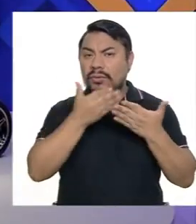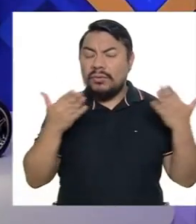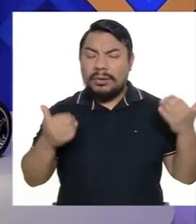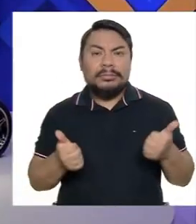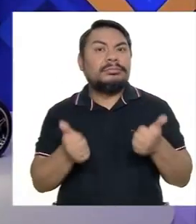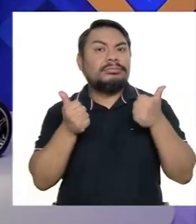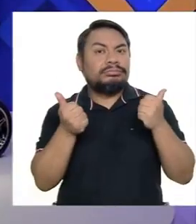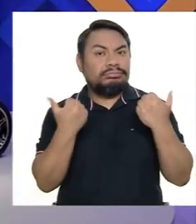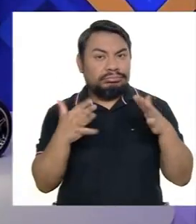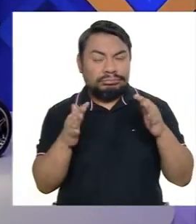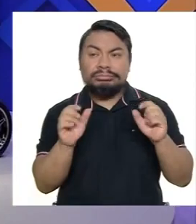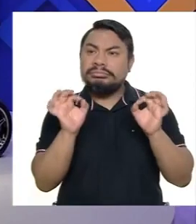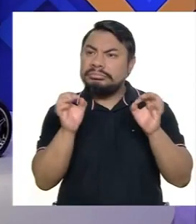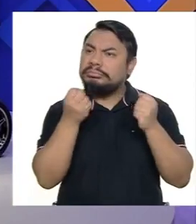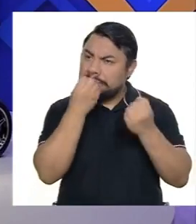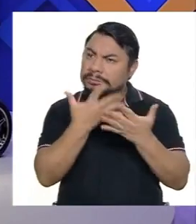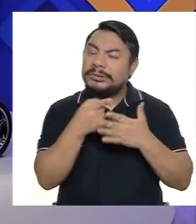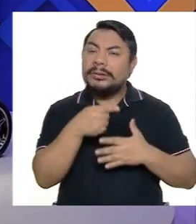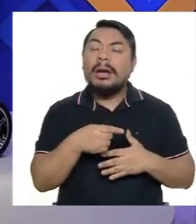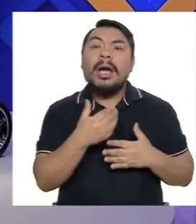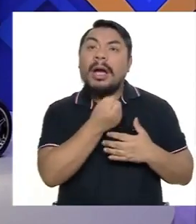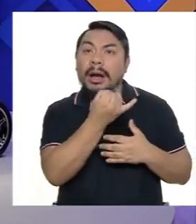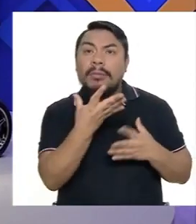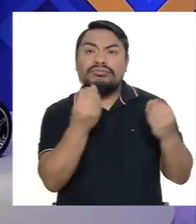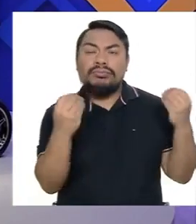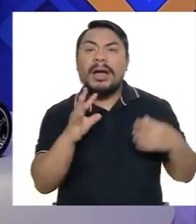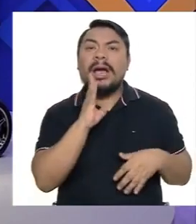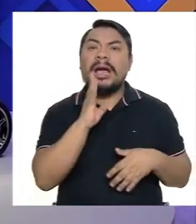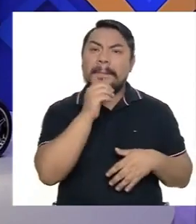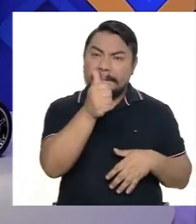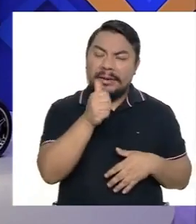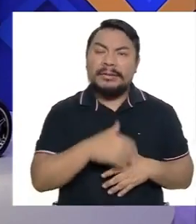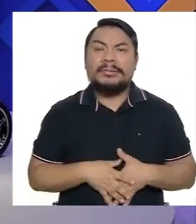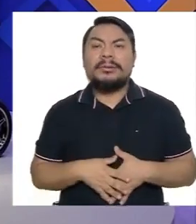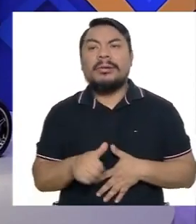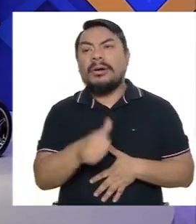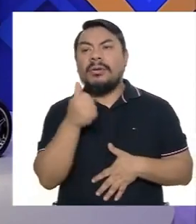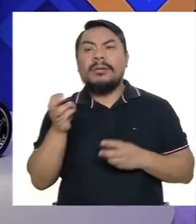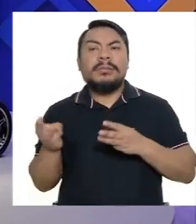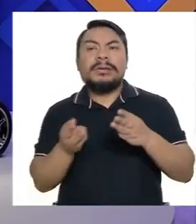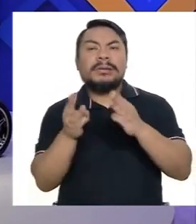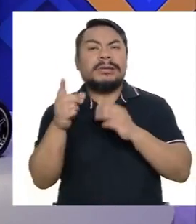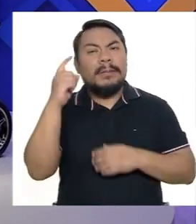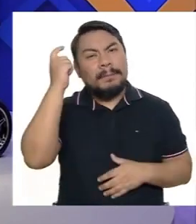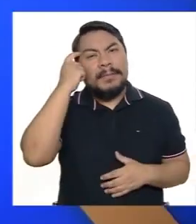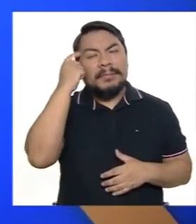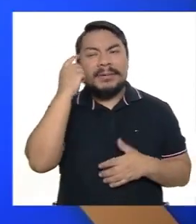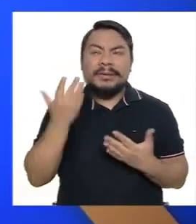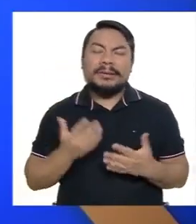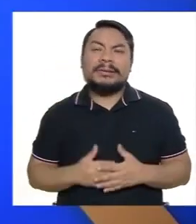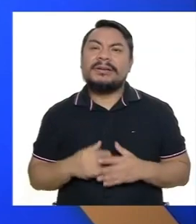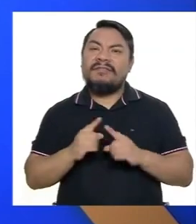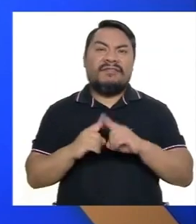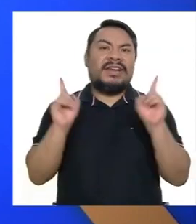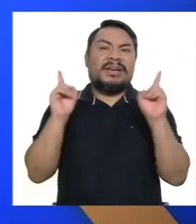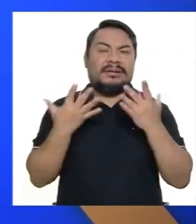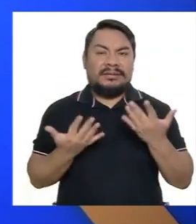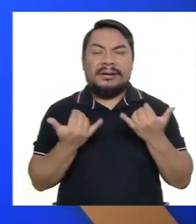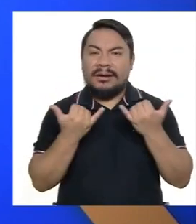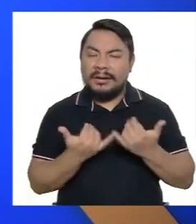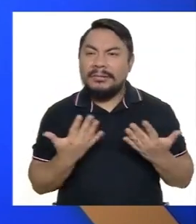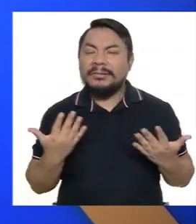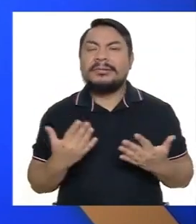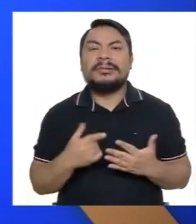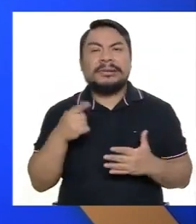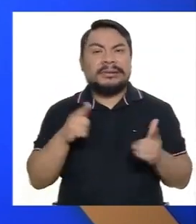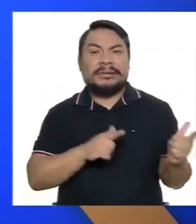increíbles. Exactamente. Pueden hablar muy bien, pueden tener una forma de pensar que está en la